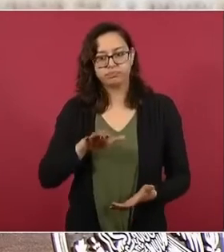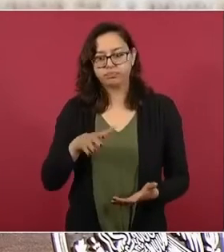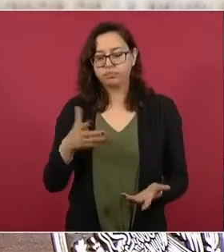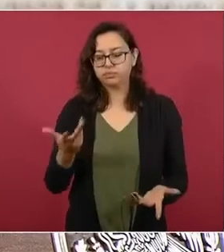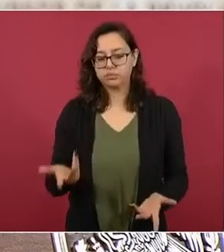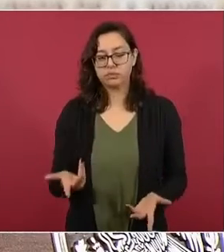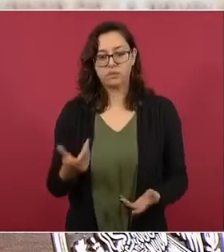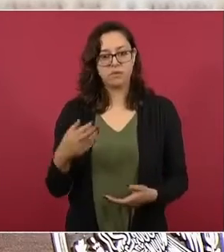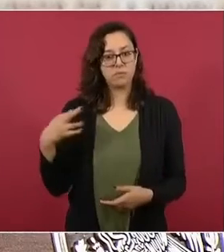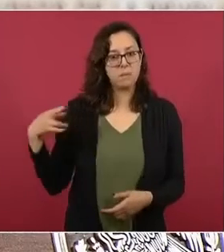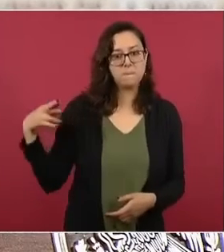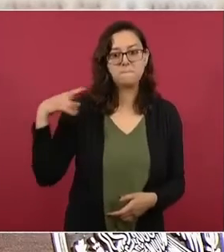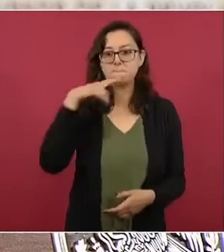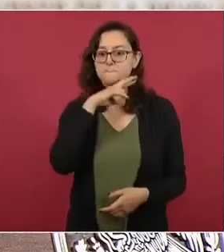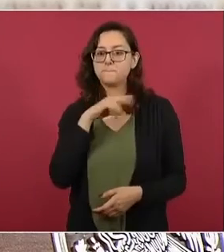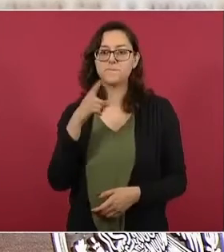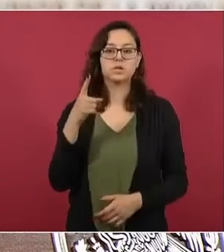un año.